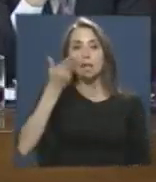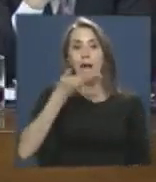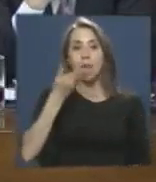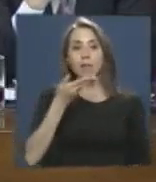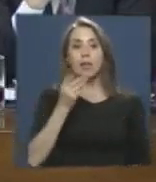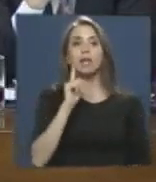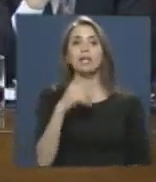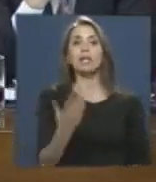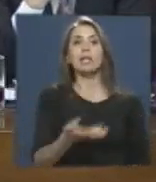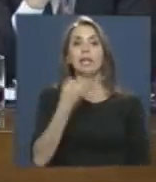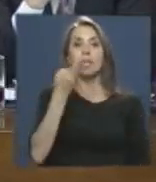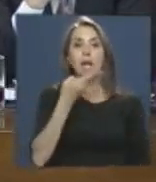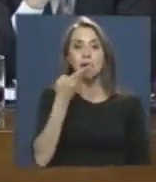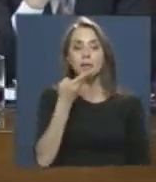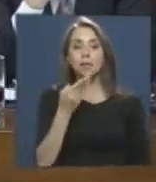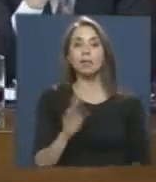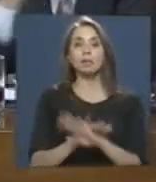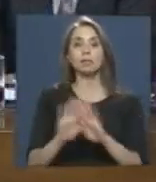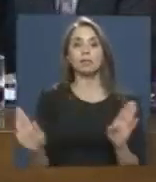ofrezco la palabra.